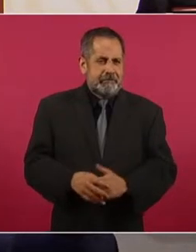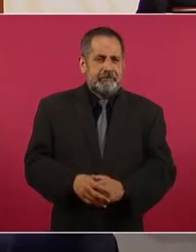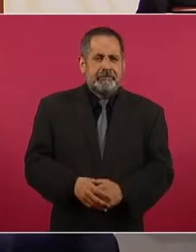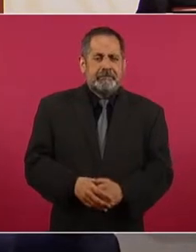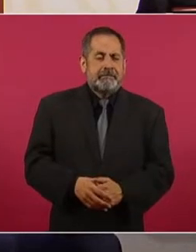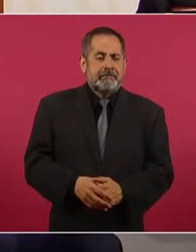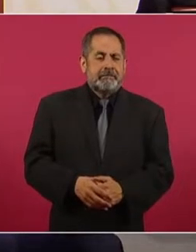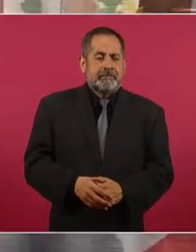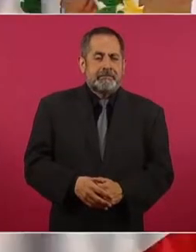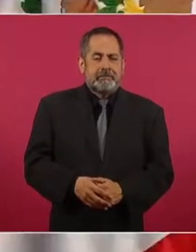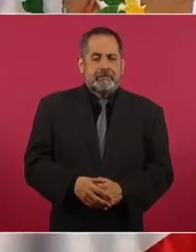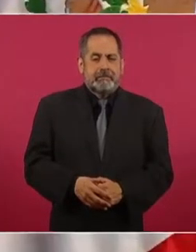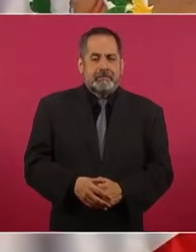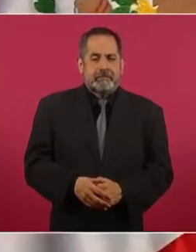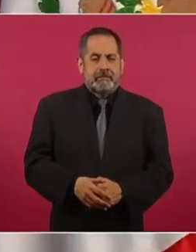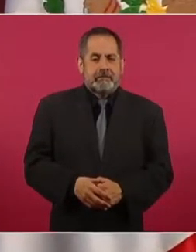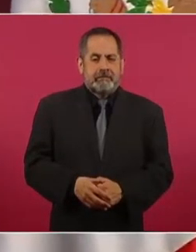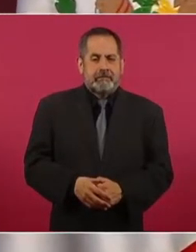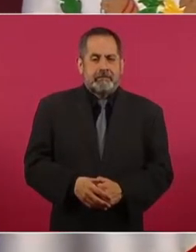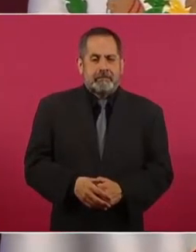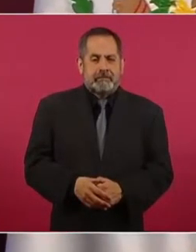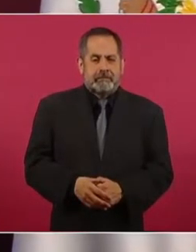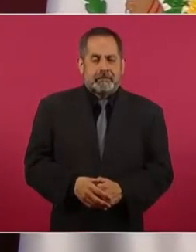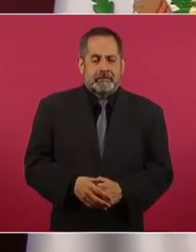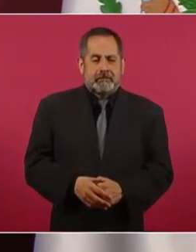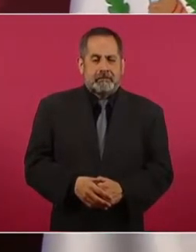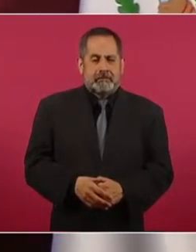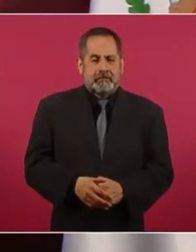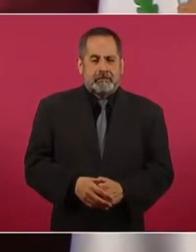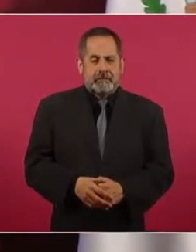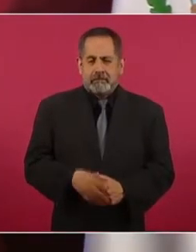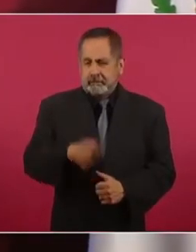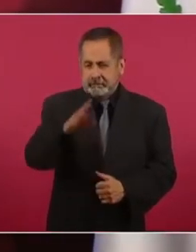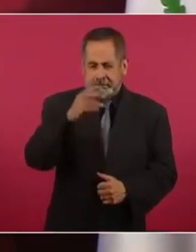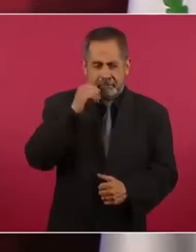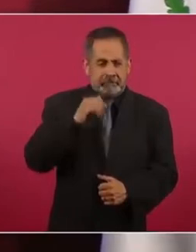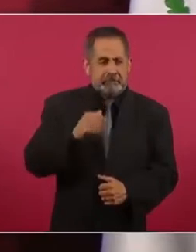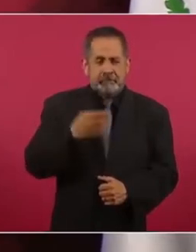Hasta en el Antiguo Testamento